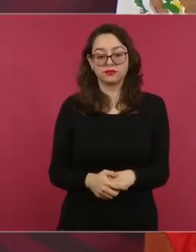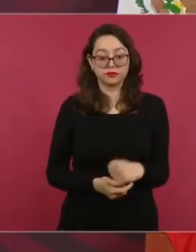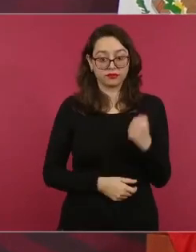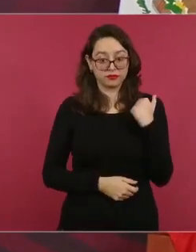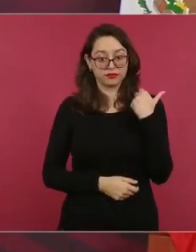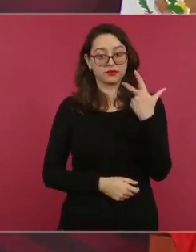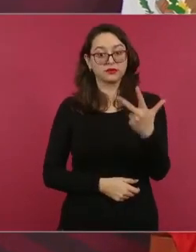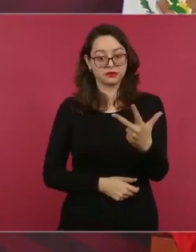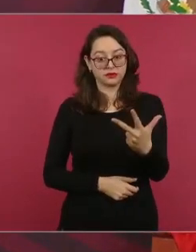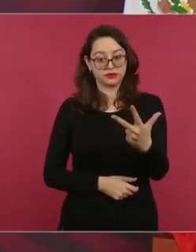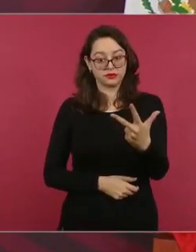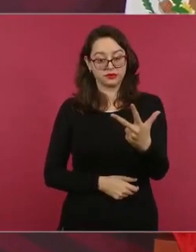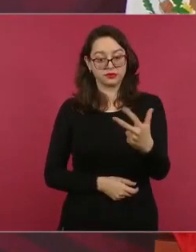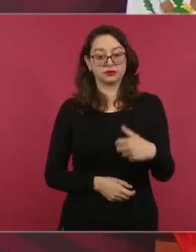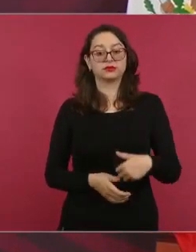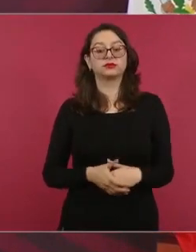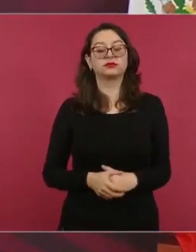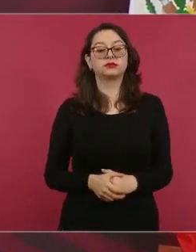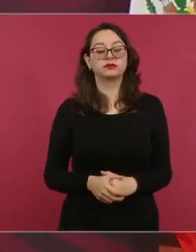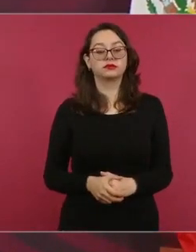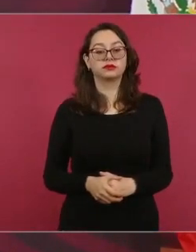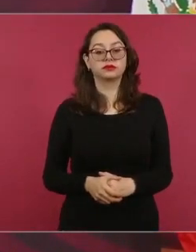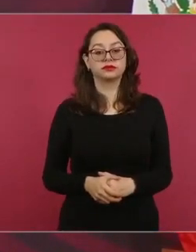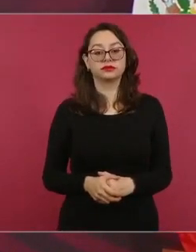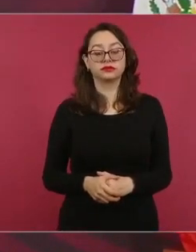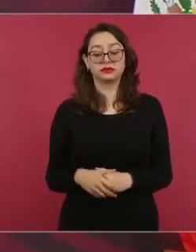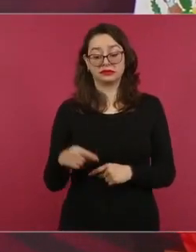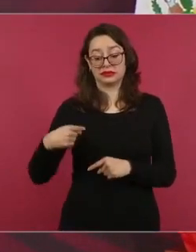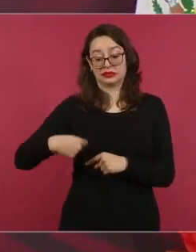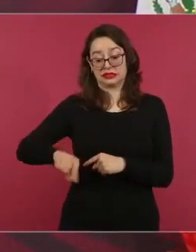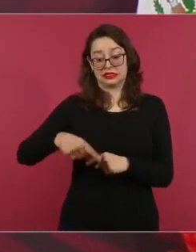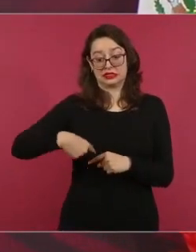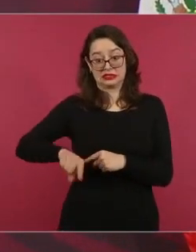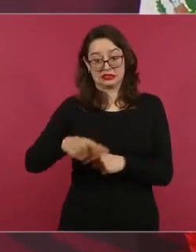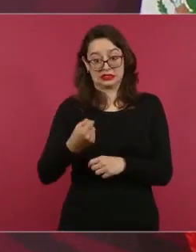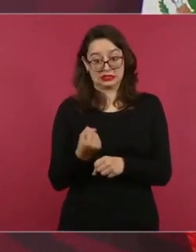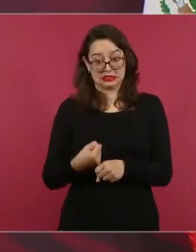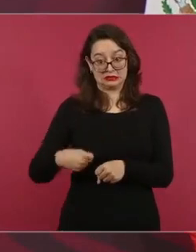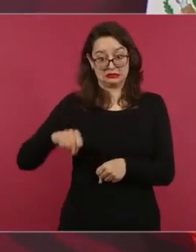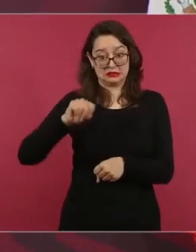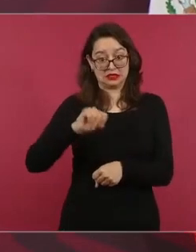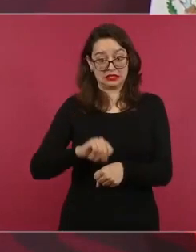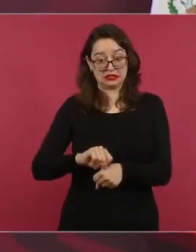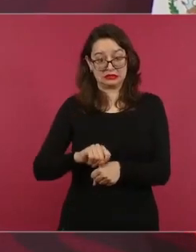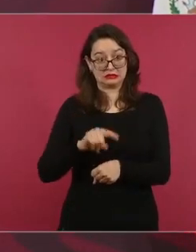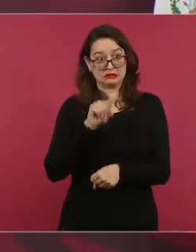Se otorgarán a partir de esta semana a todos los hogares